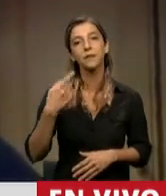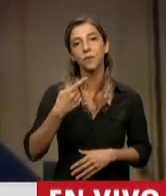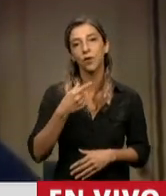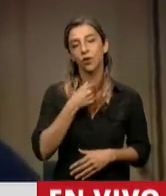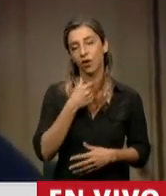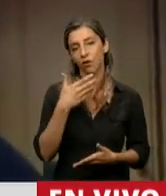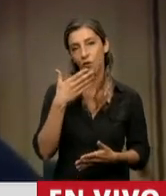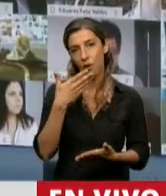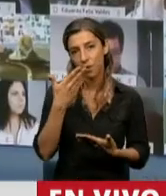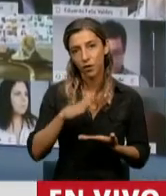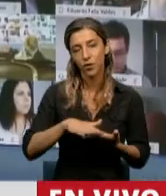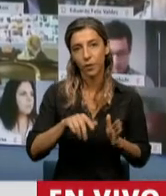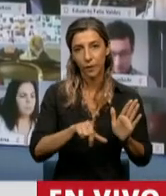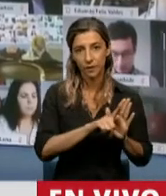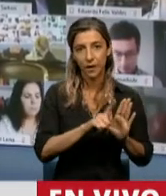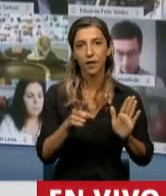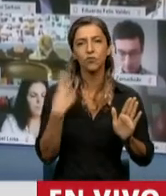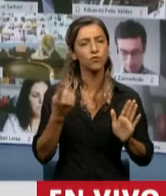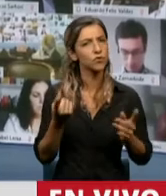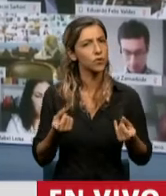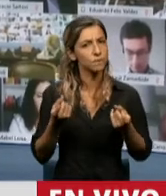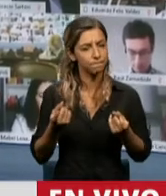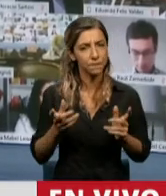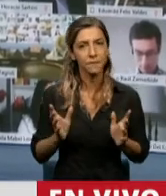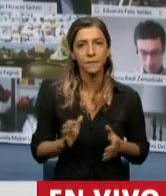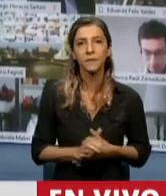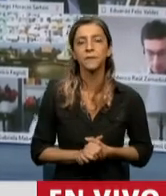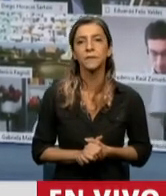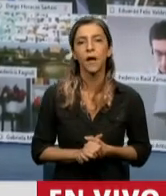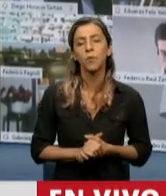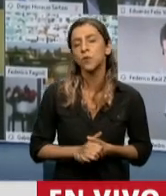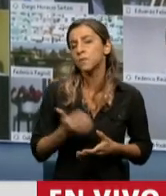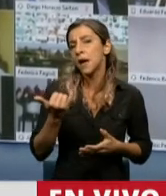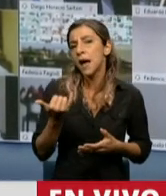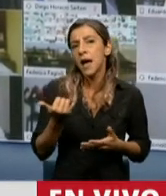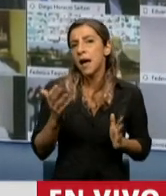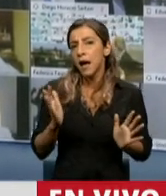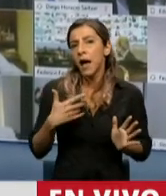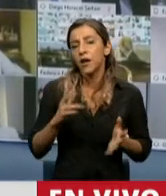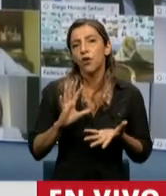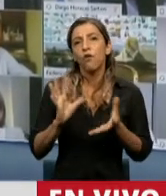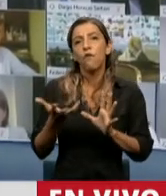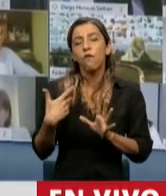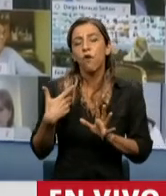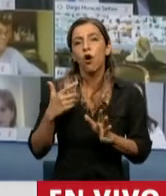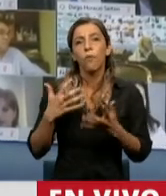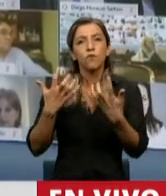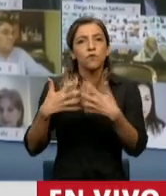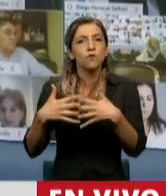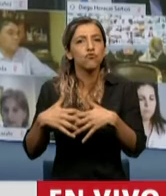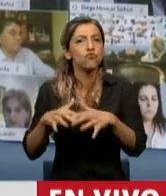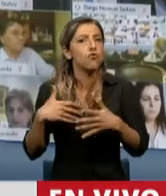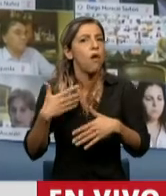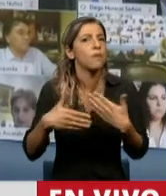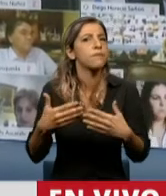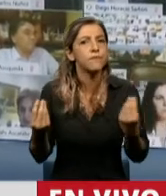necesaria, en tanto aclara formas de funcionamiento entre el Tesoro y el Fondo de Garantía